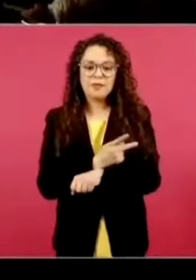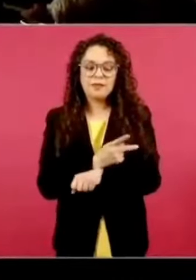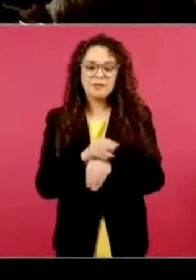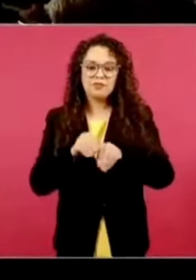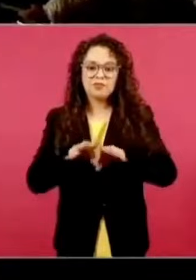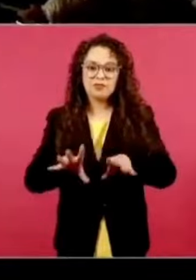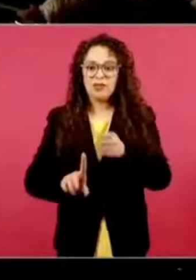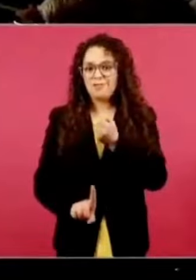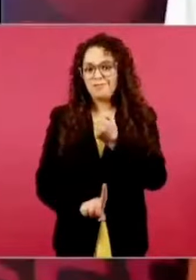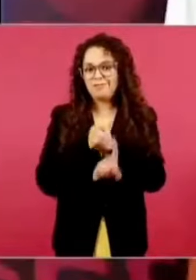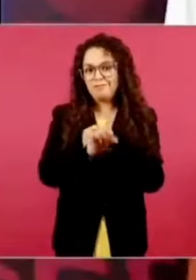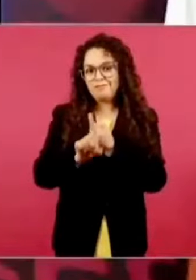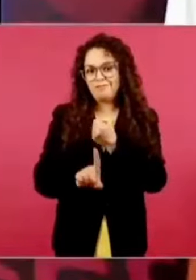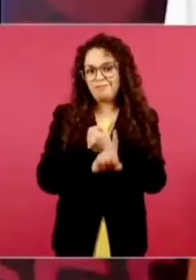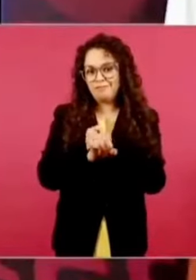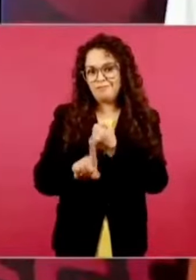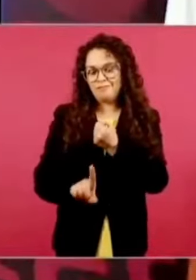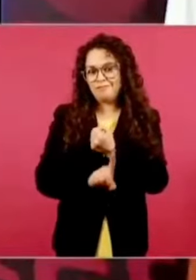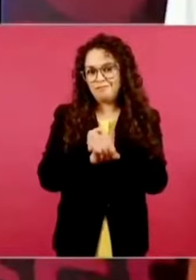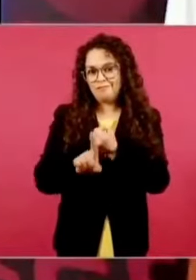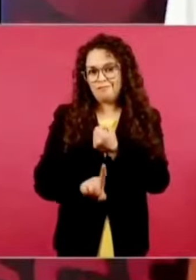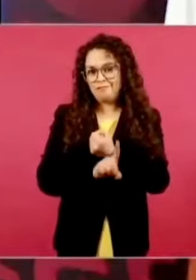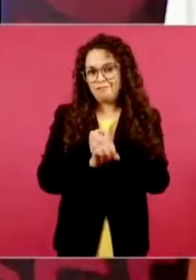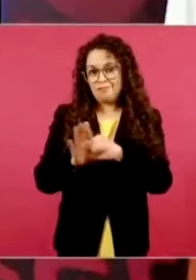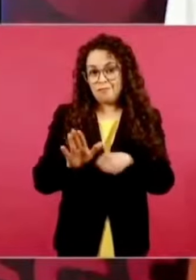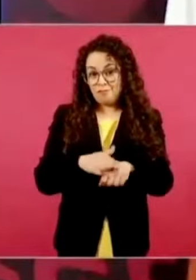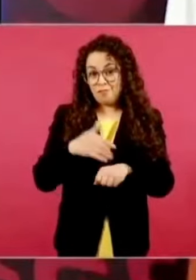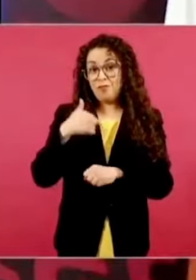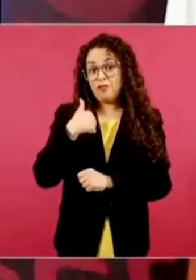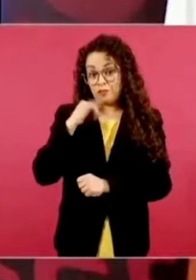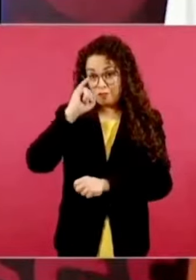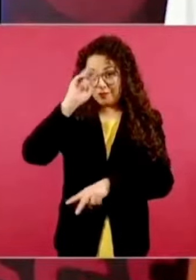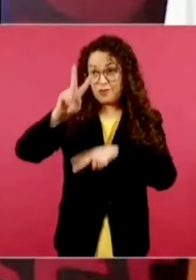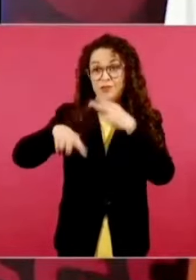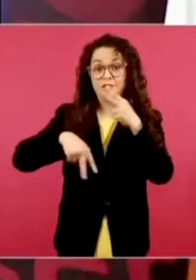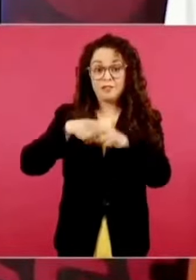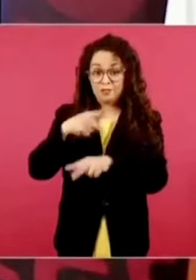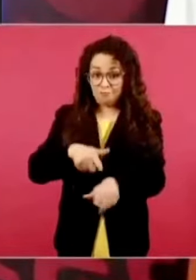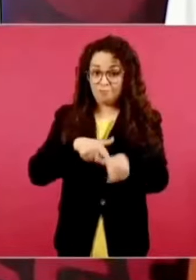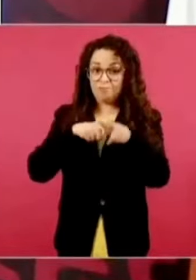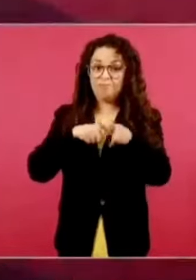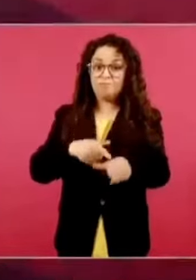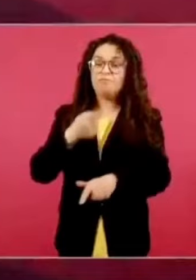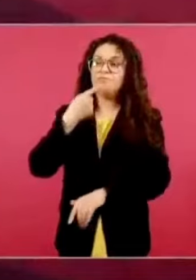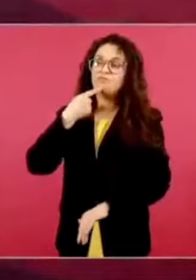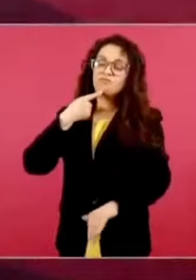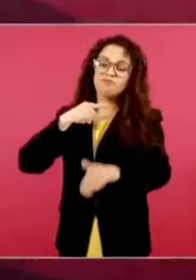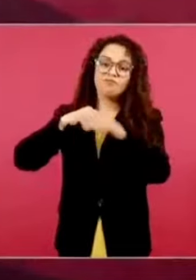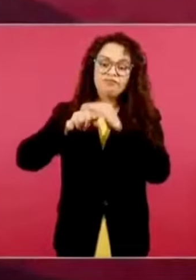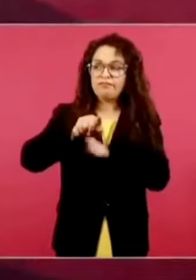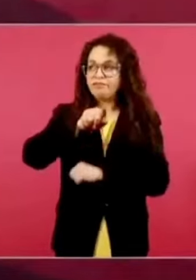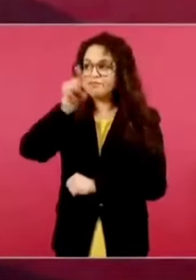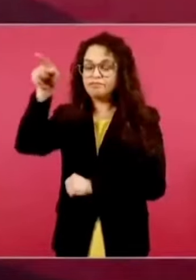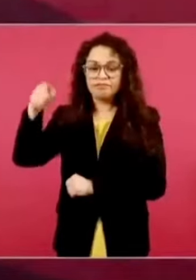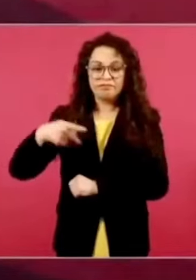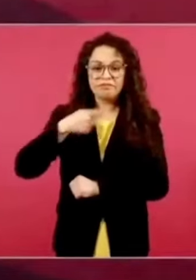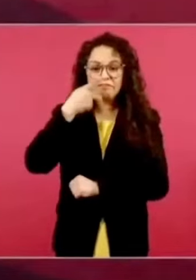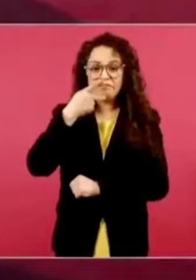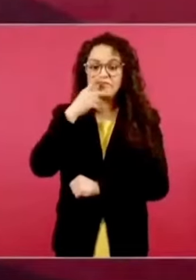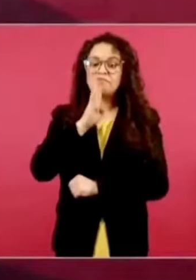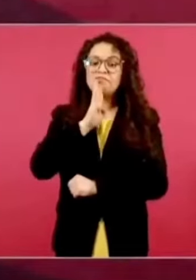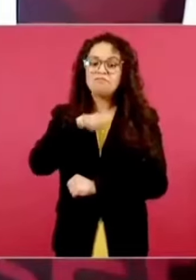Porque yo no voy a dejar de denunciarlos y no voy a dejar de decir que ese